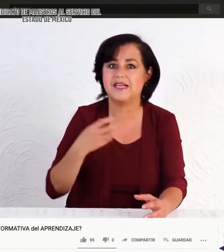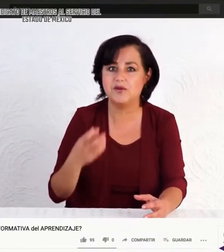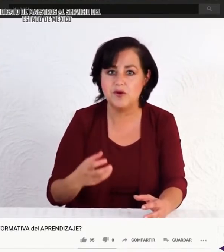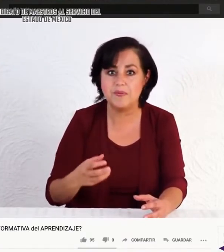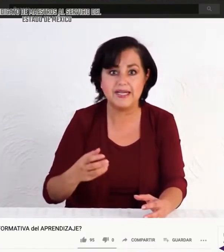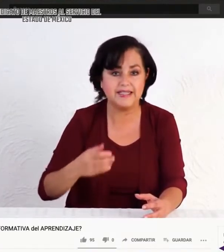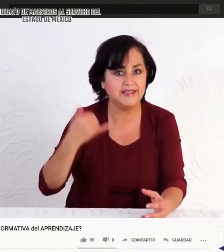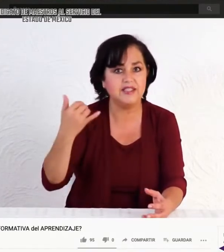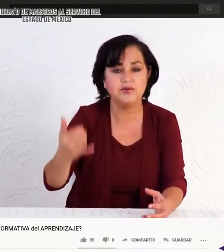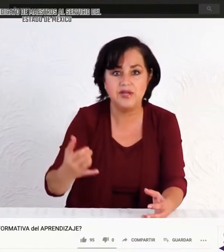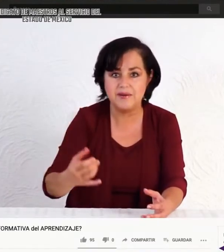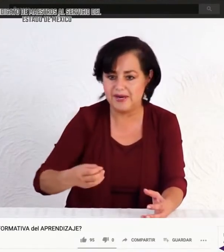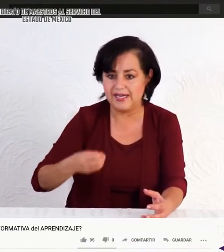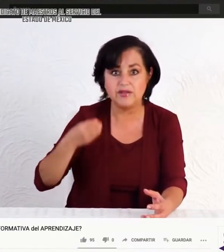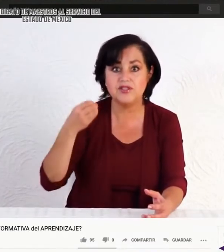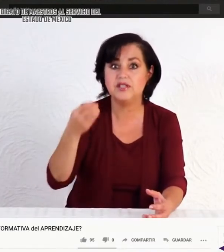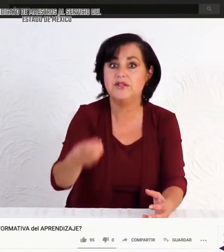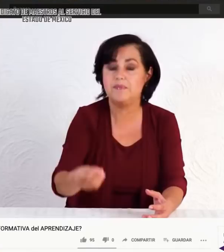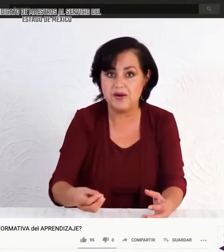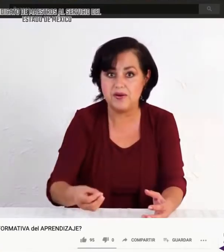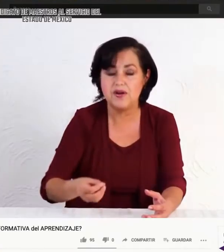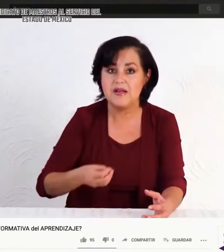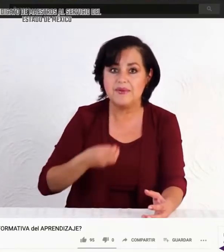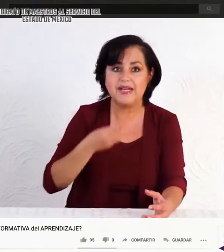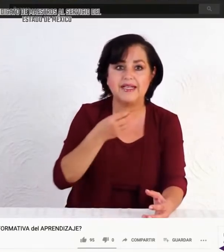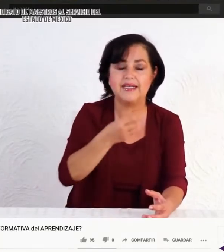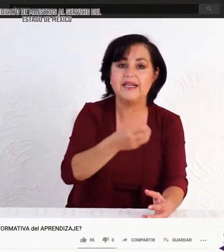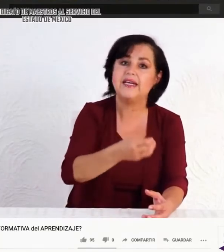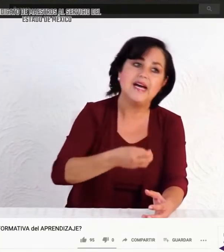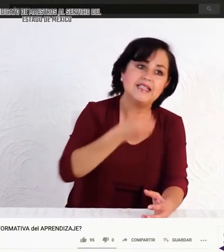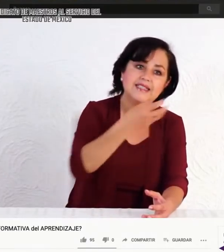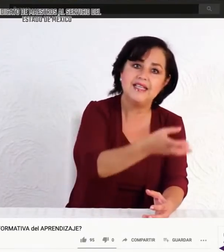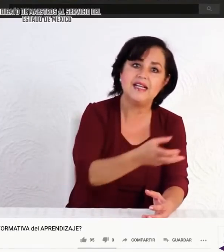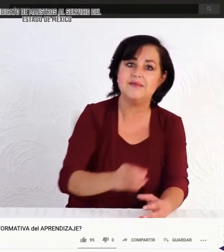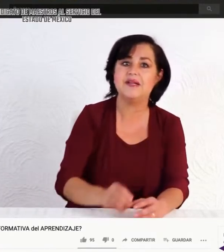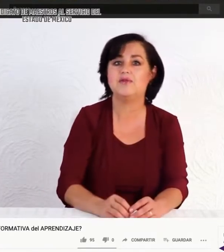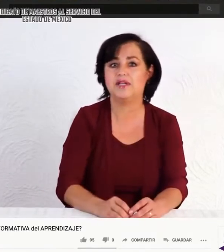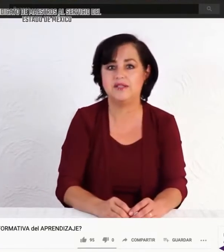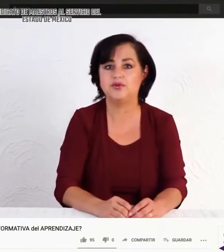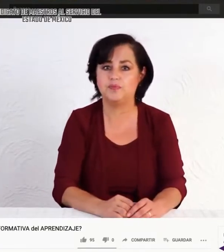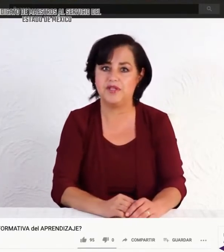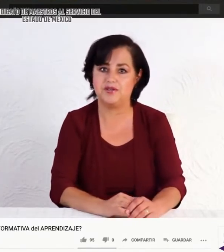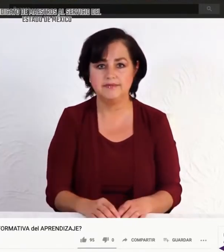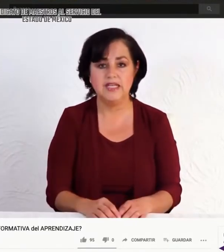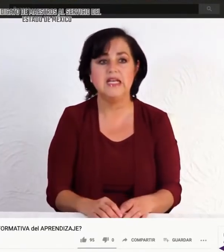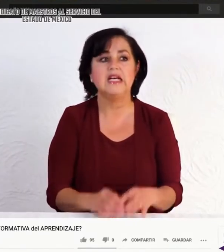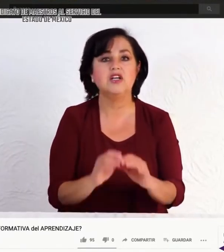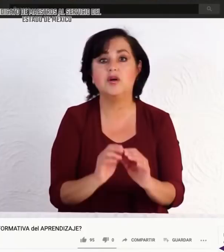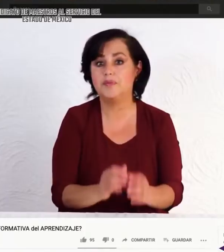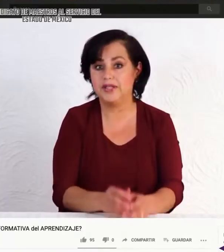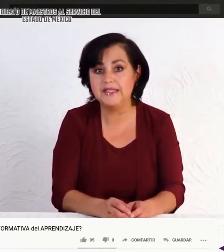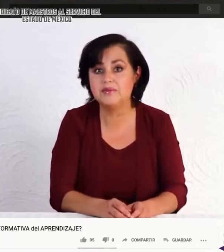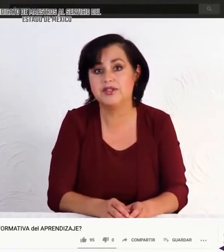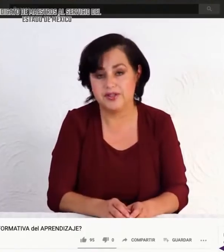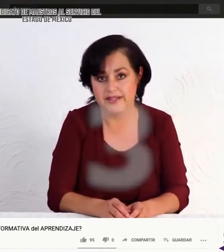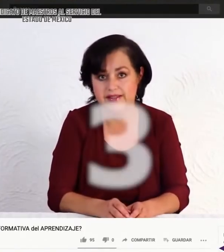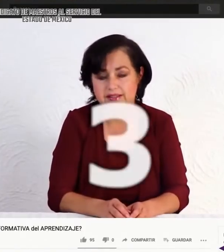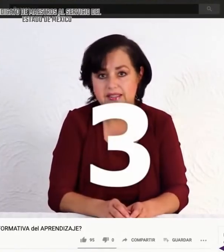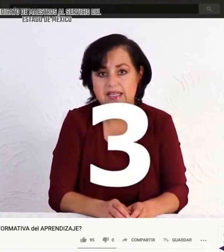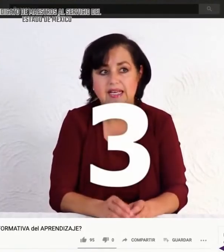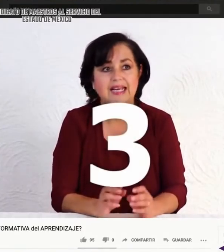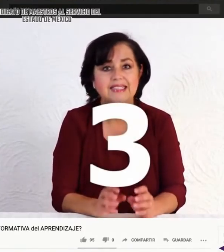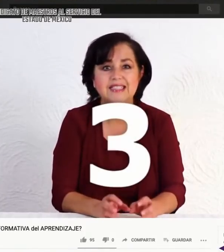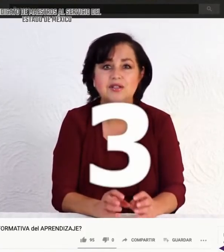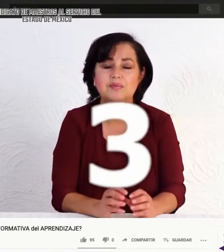un obstáculo para que se titule, para que consiga un empleo, para que acceda al nivel educativo superior. Componente número